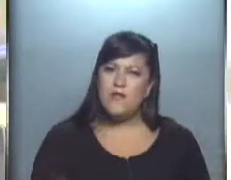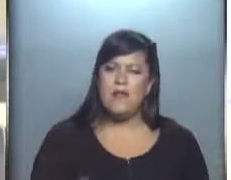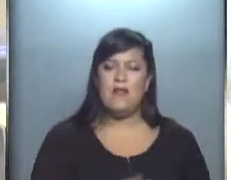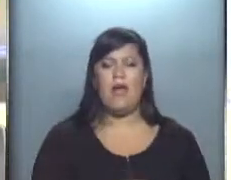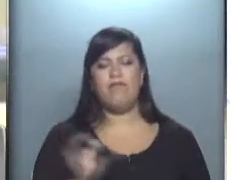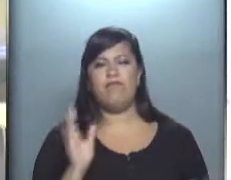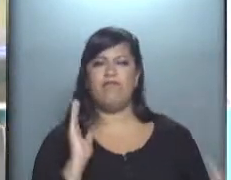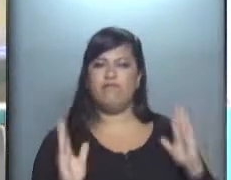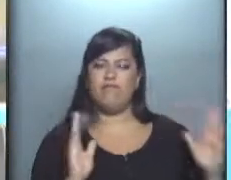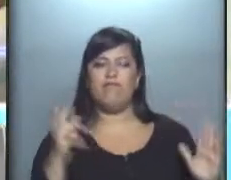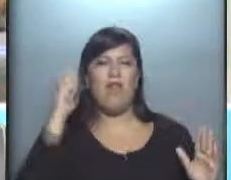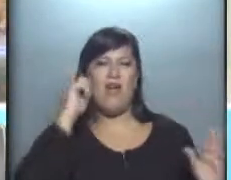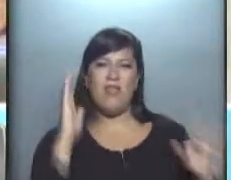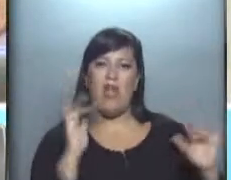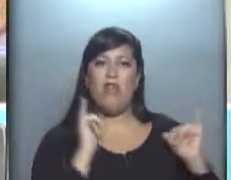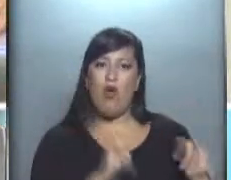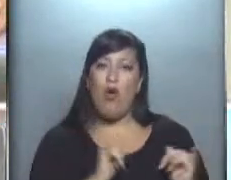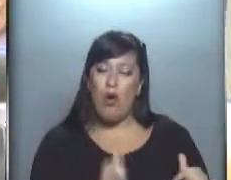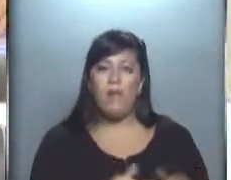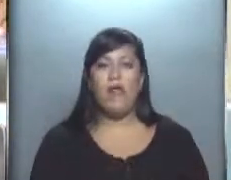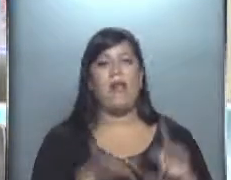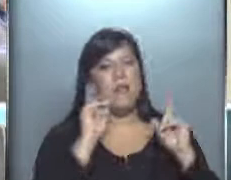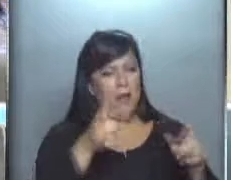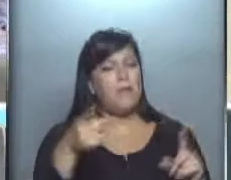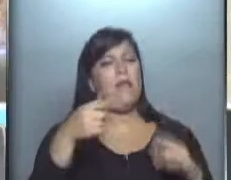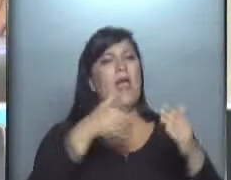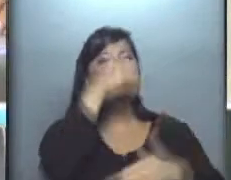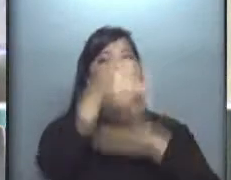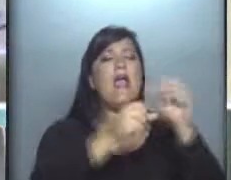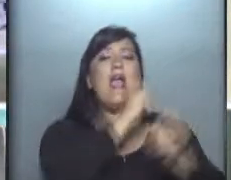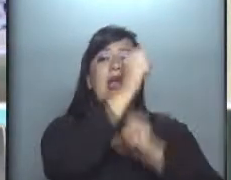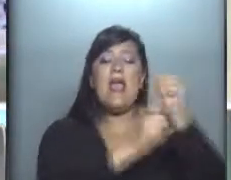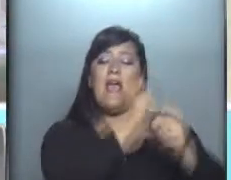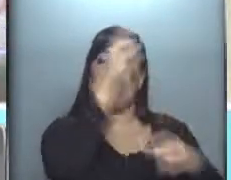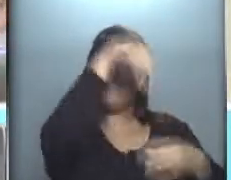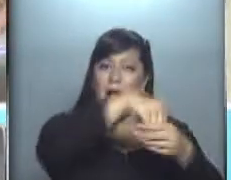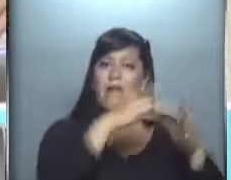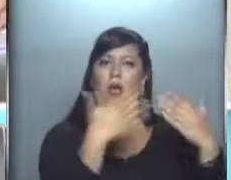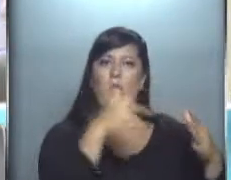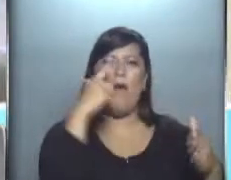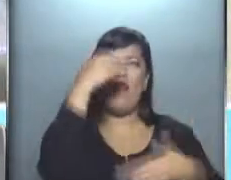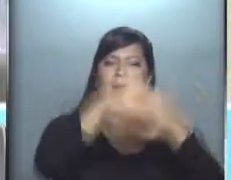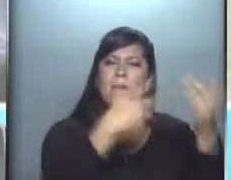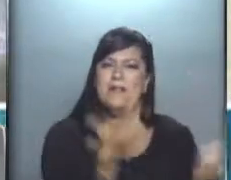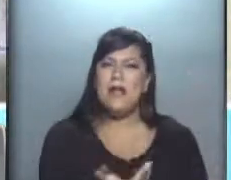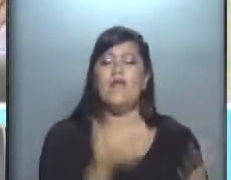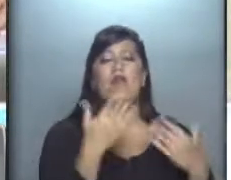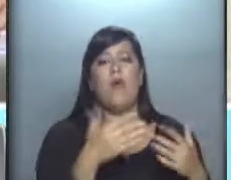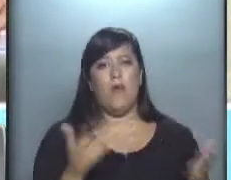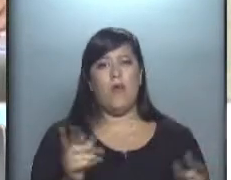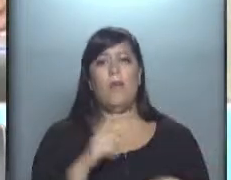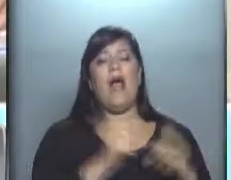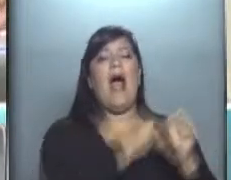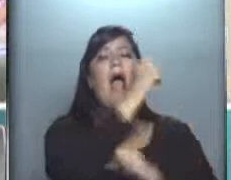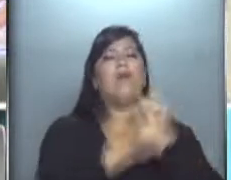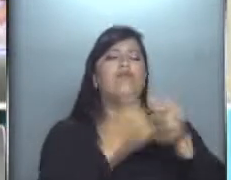edad joven, también tengan la posibilidad de capacitarse en un empleo directamente con la posibilidad para la empresa, esto no es para grandes